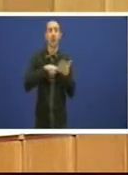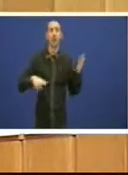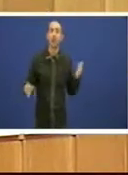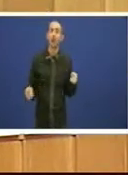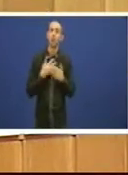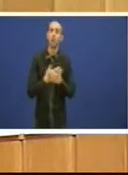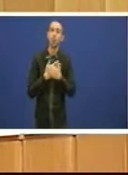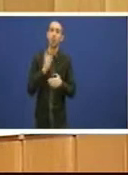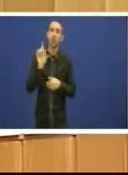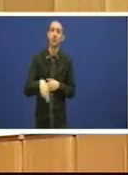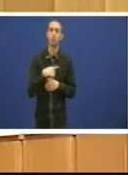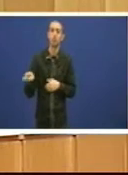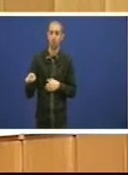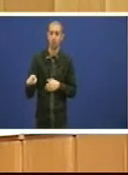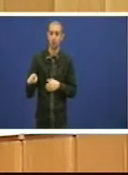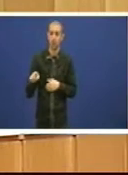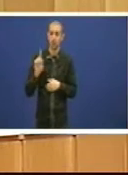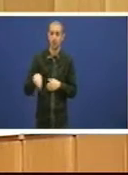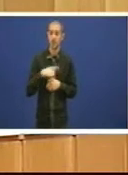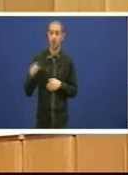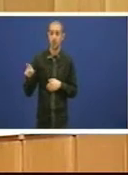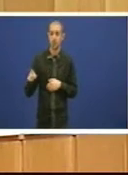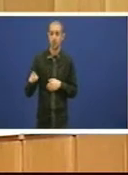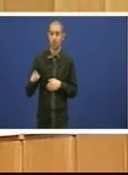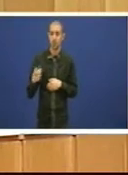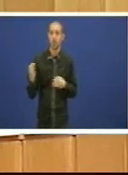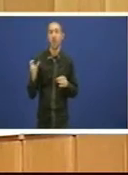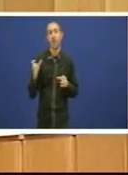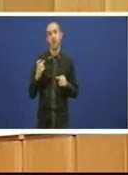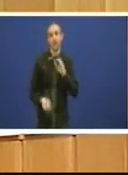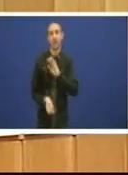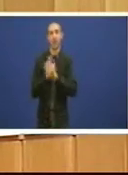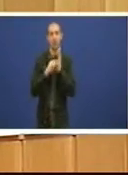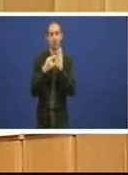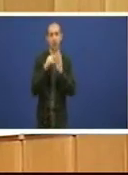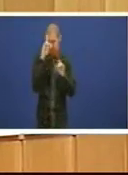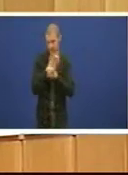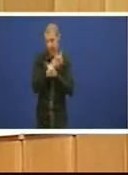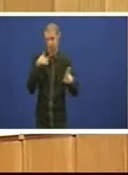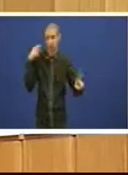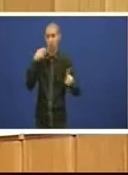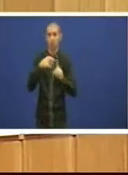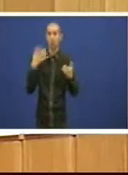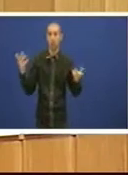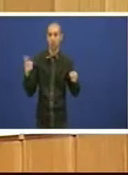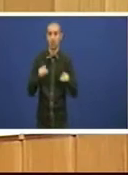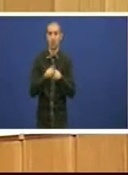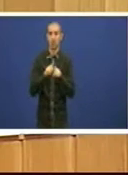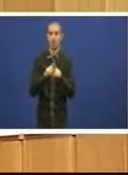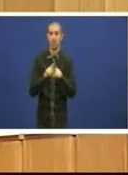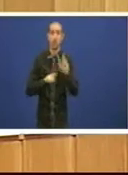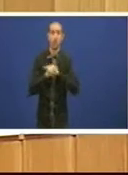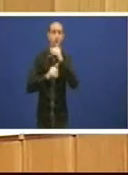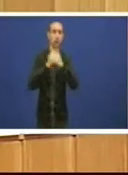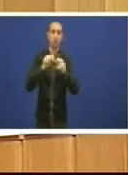sí ou non sí ou non de establecer un plan claro para a conversión de Nova Caixa